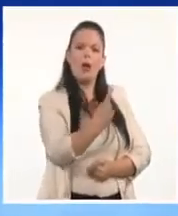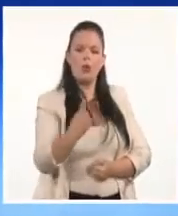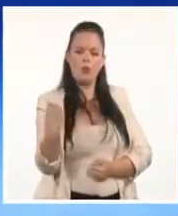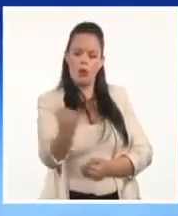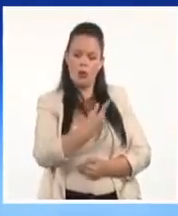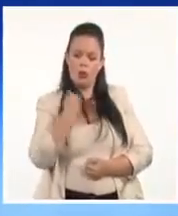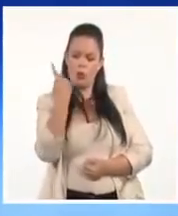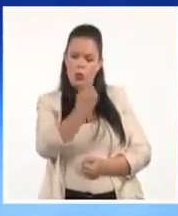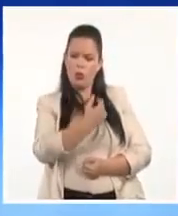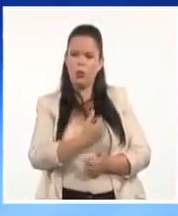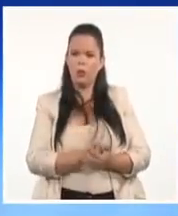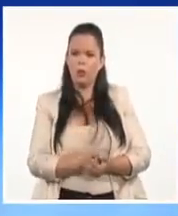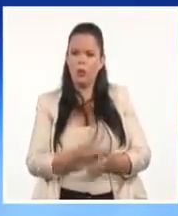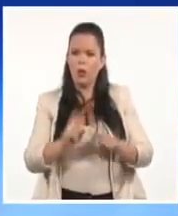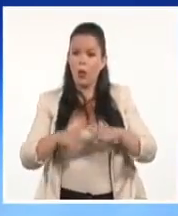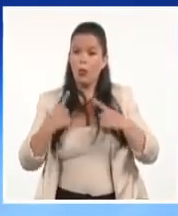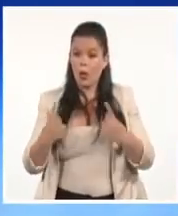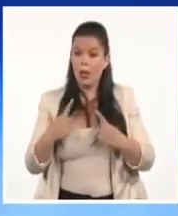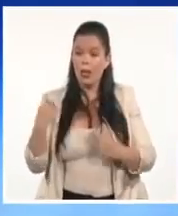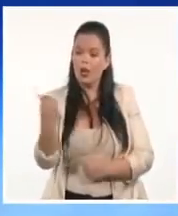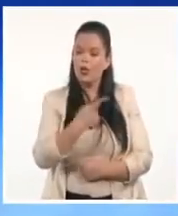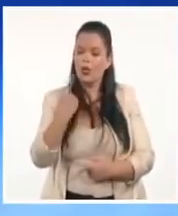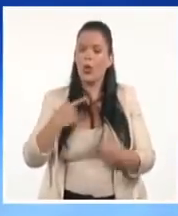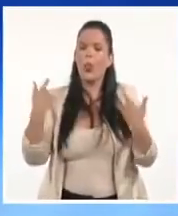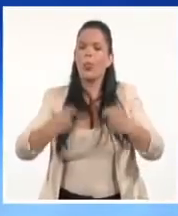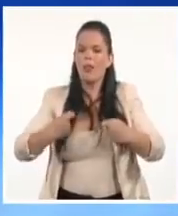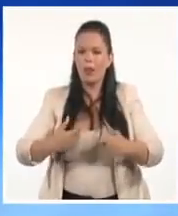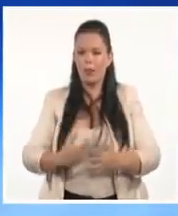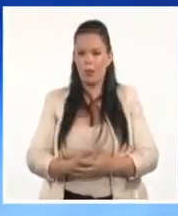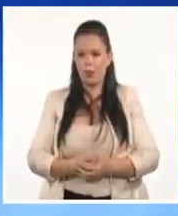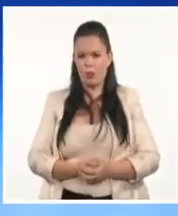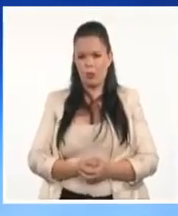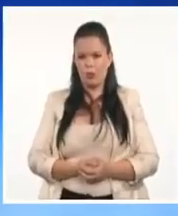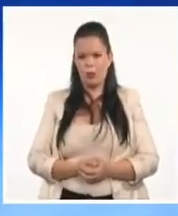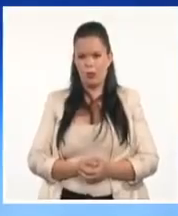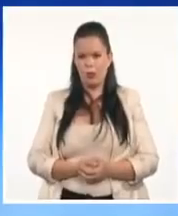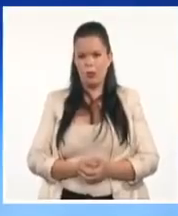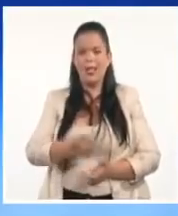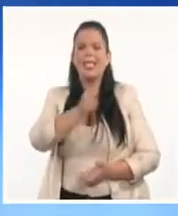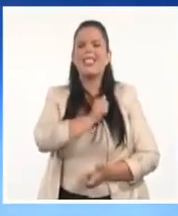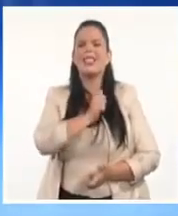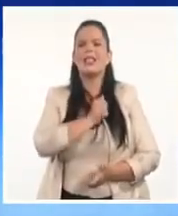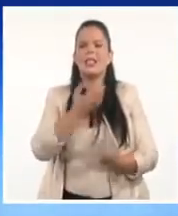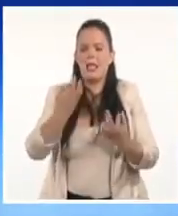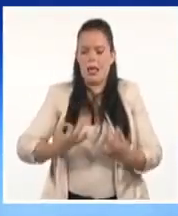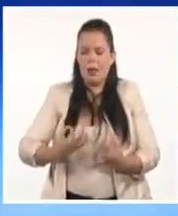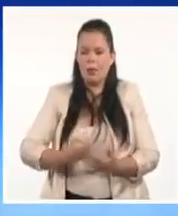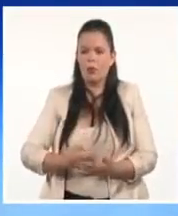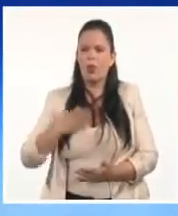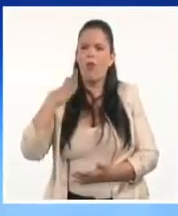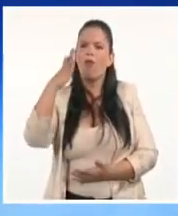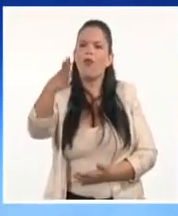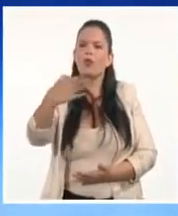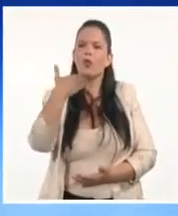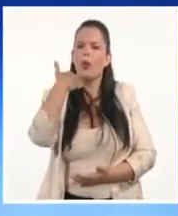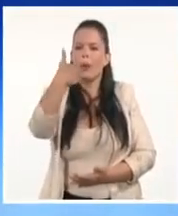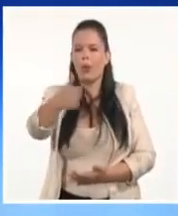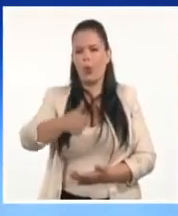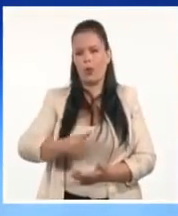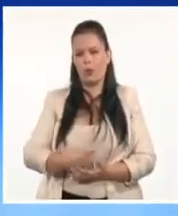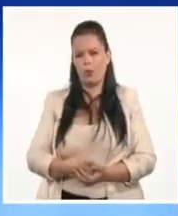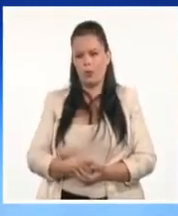Porque queremos, debemos tener no solo un presente, sino un futuro que sea mucho mejor. Vamos a seguir brindando información.